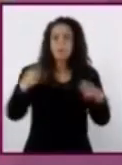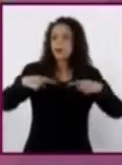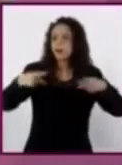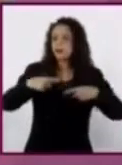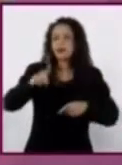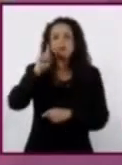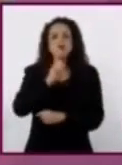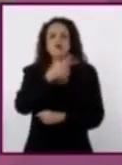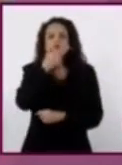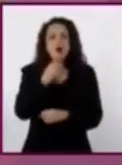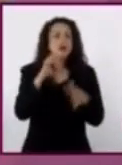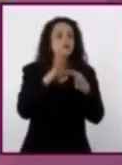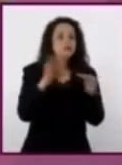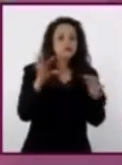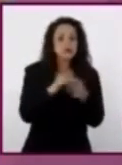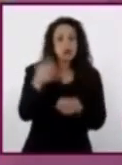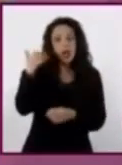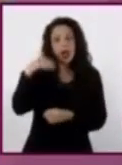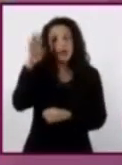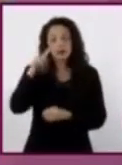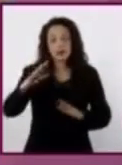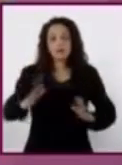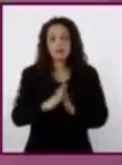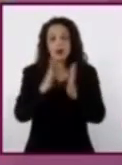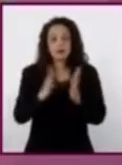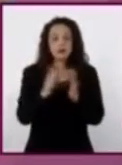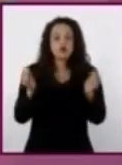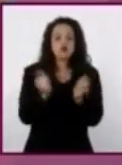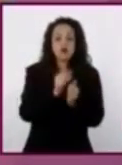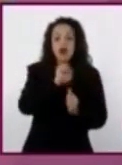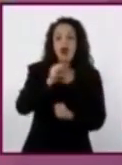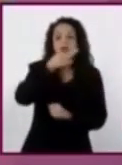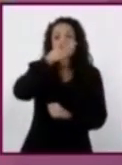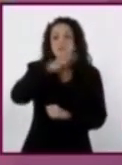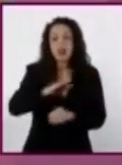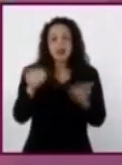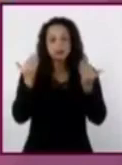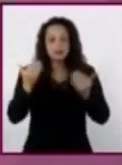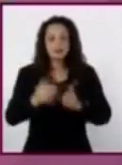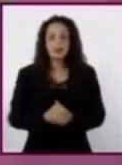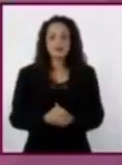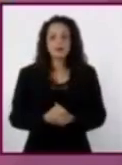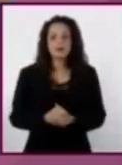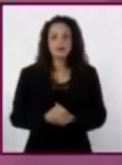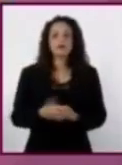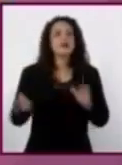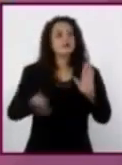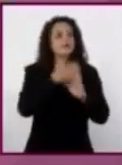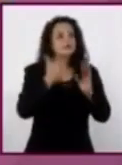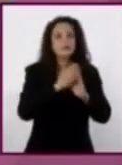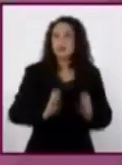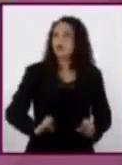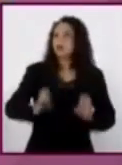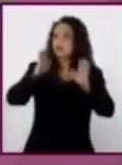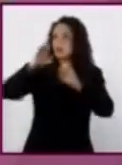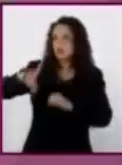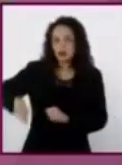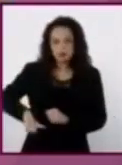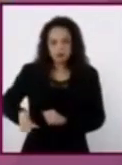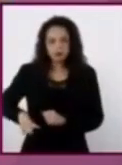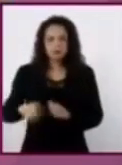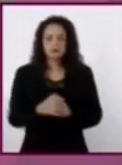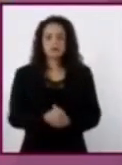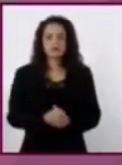mujeres que participaron en sus festejos, en la construcción de edificios públicos, en la vida